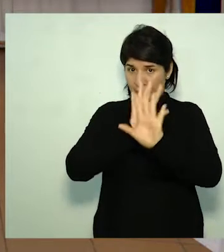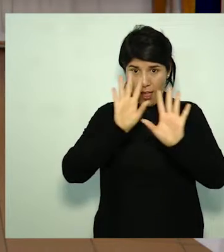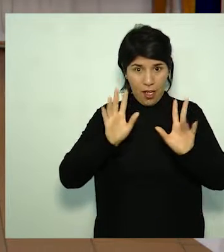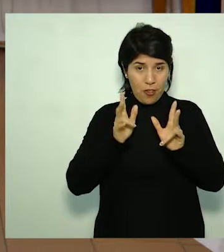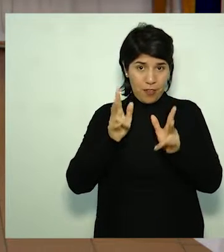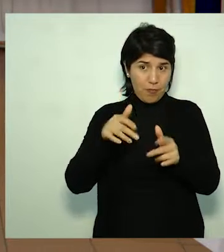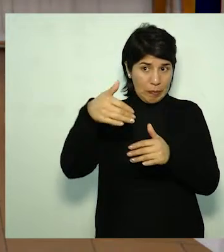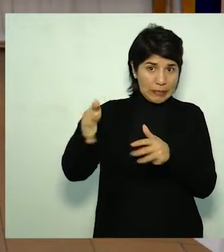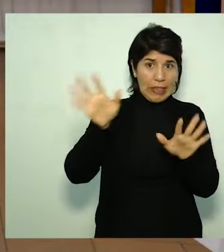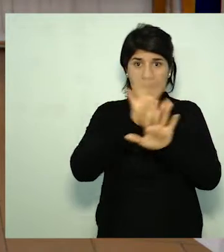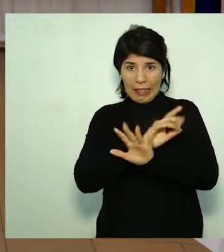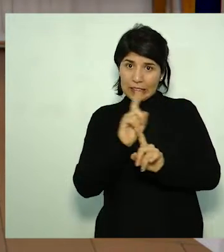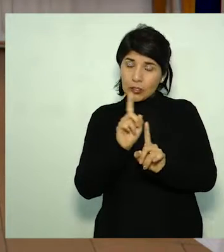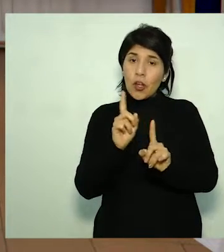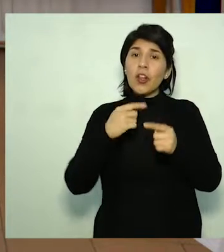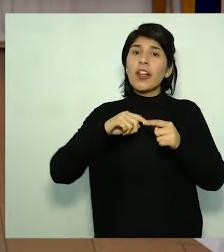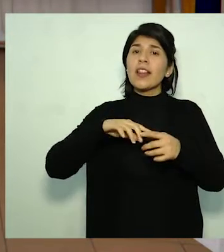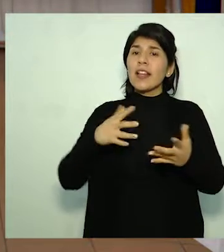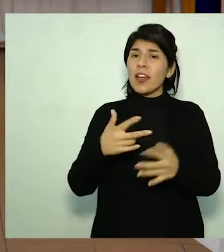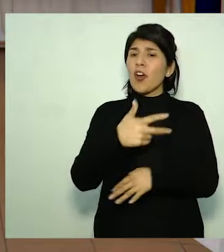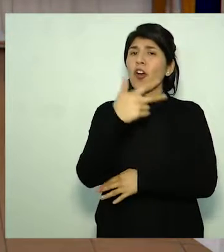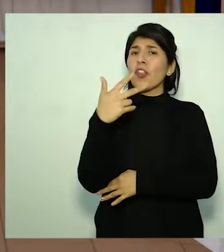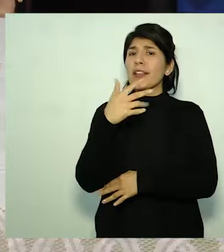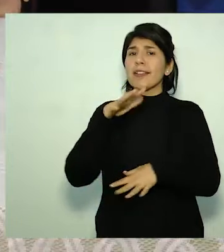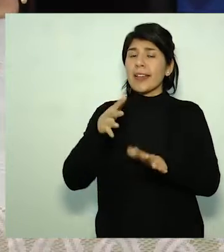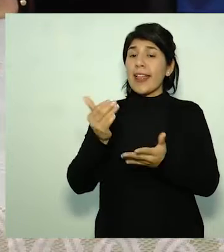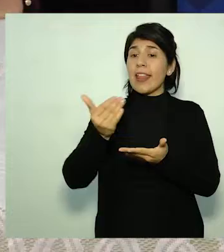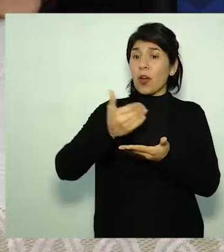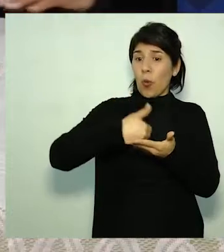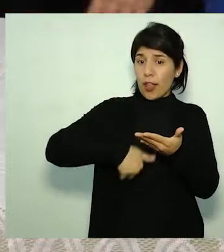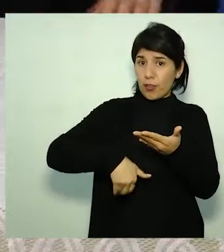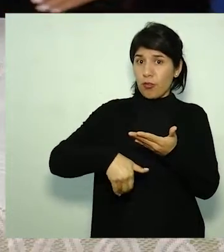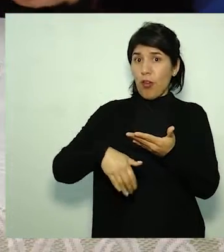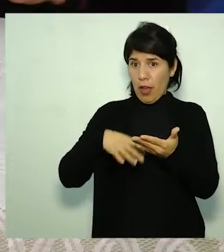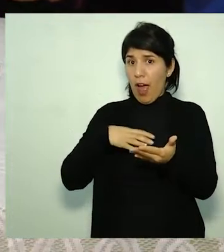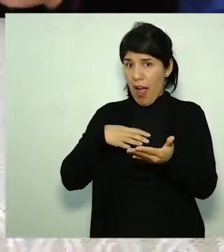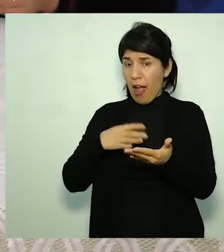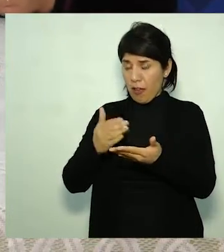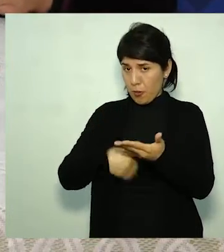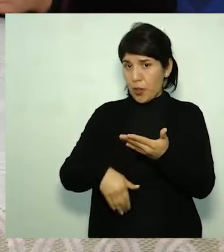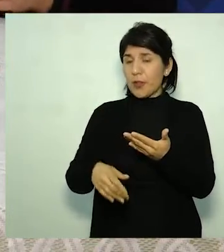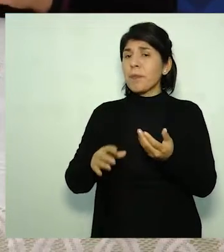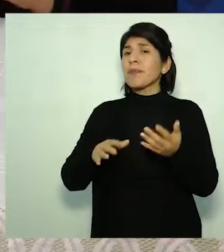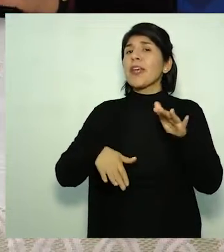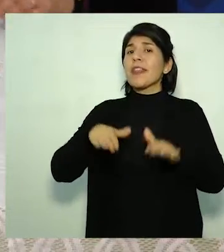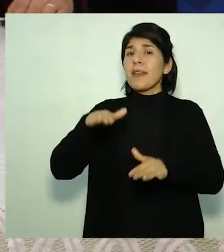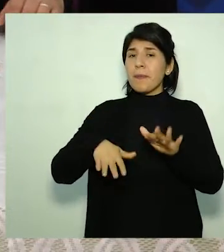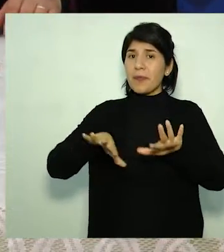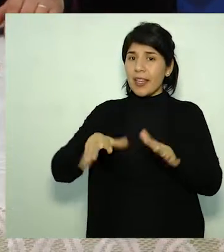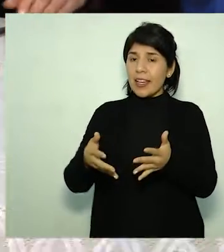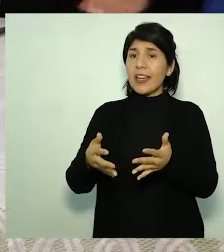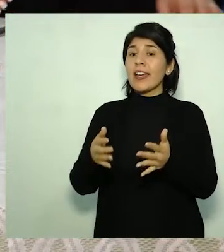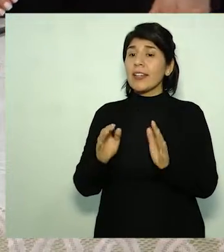ya quiero dejar claro, para que no haya malos entendidos, es que los descuentos que se van a realizar